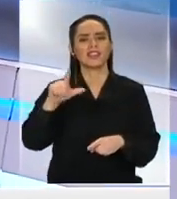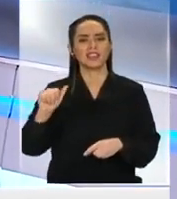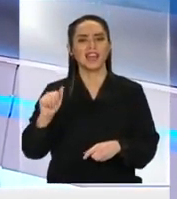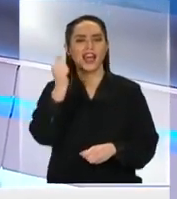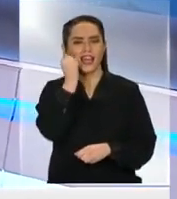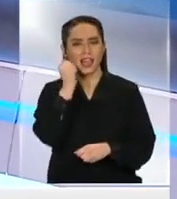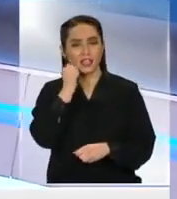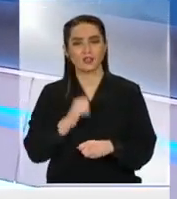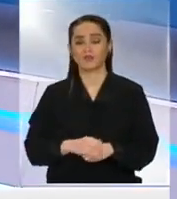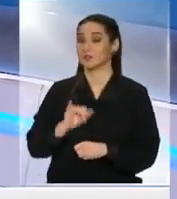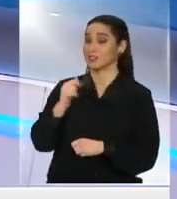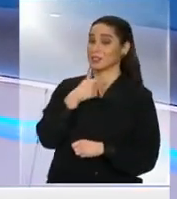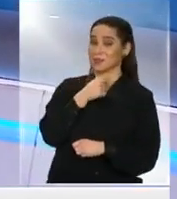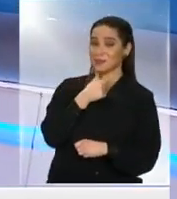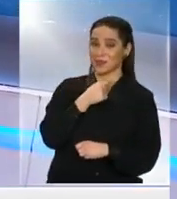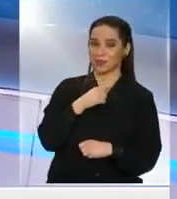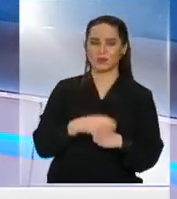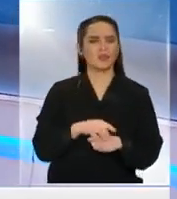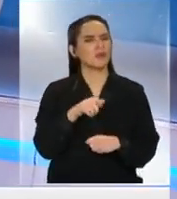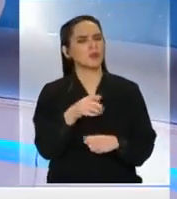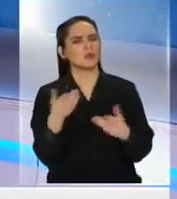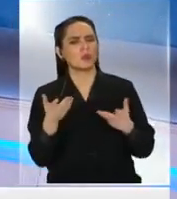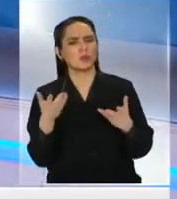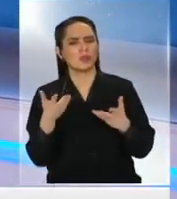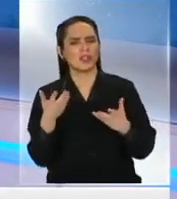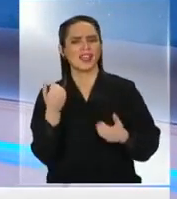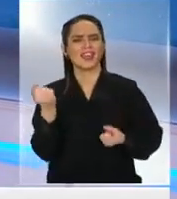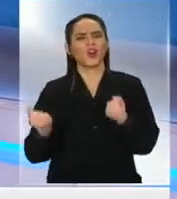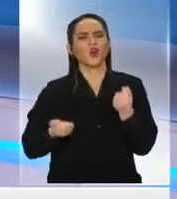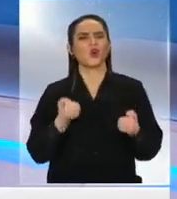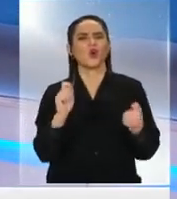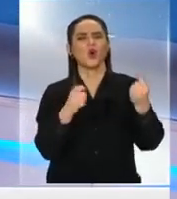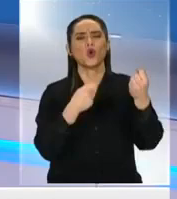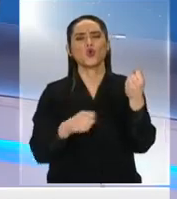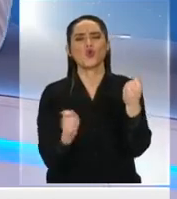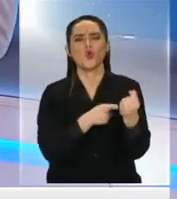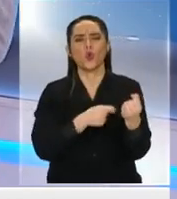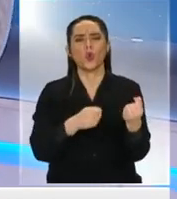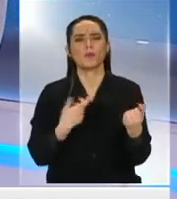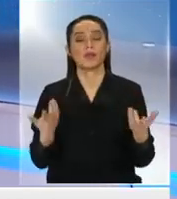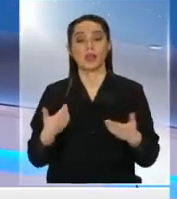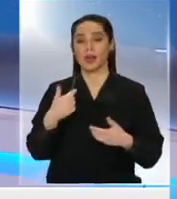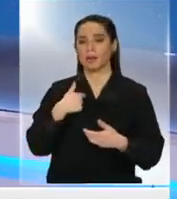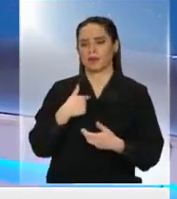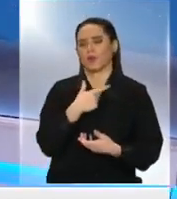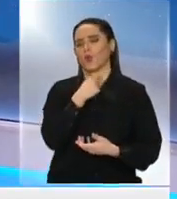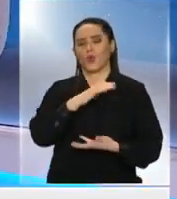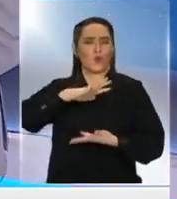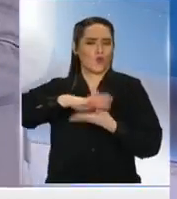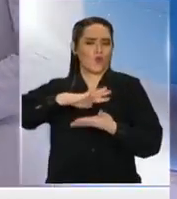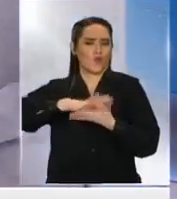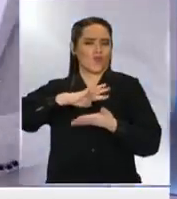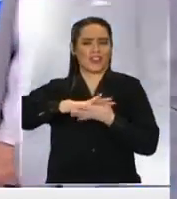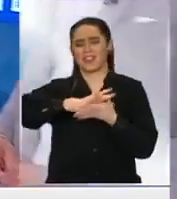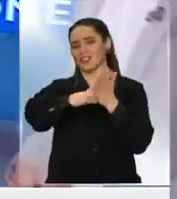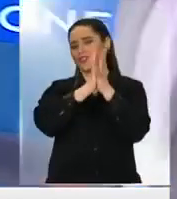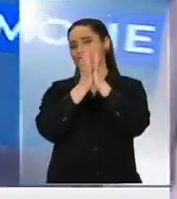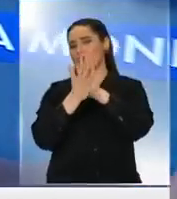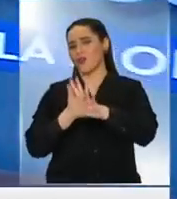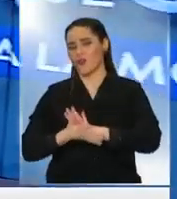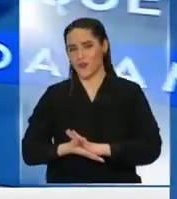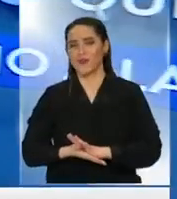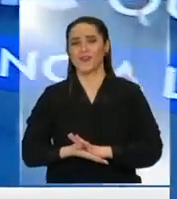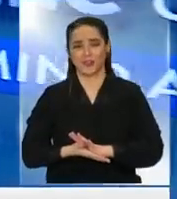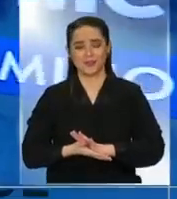Sí, mucho. Pero eres de cumbia. ¿De qué tipo de música eres? Yo soy harto de fiesta. Completo. Ah.